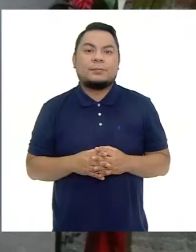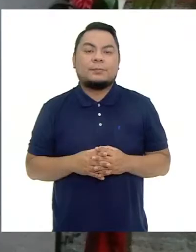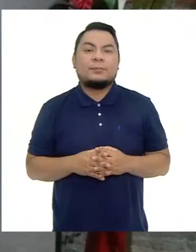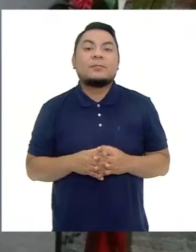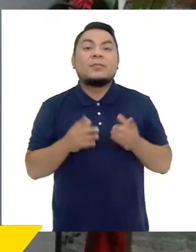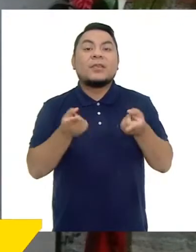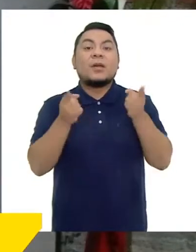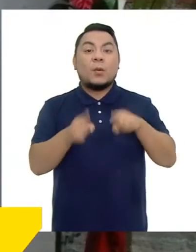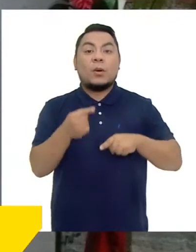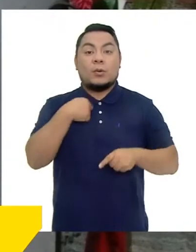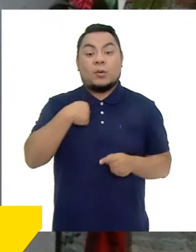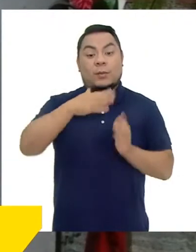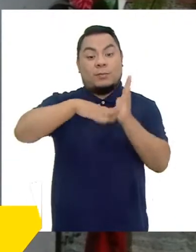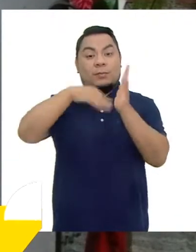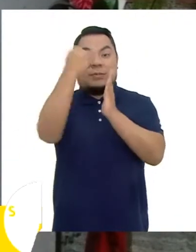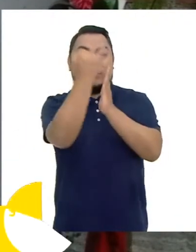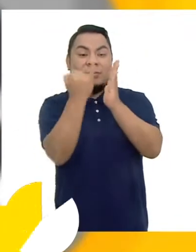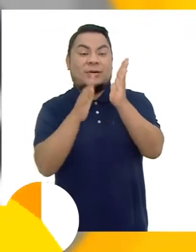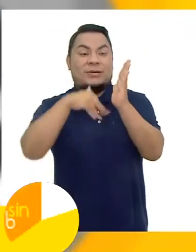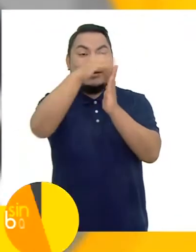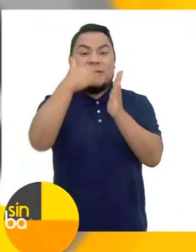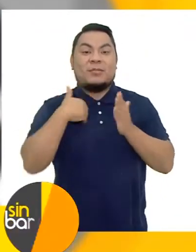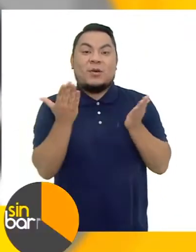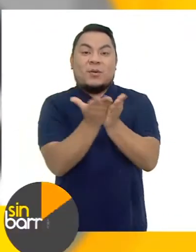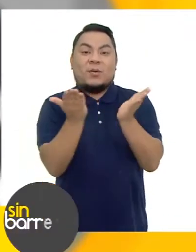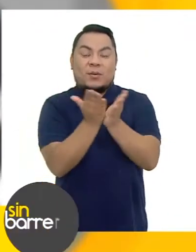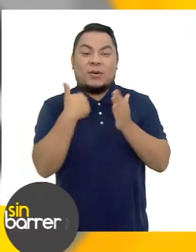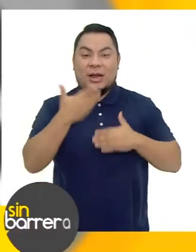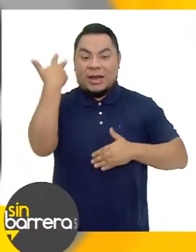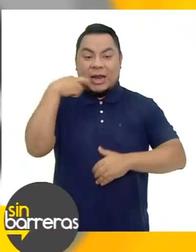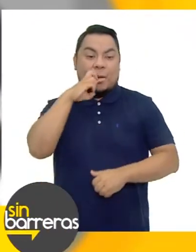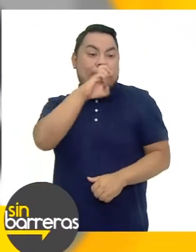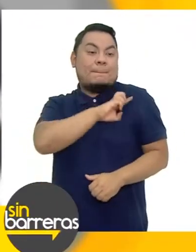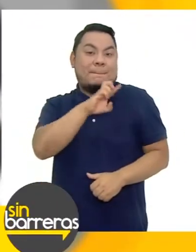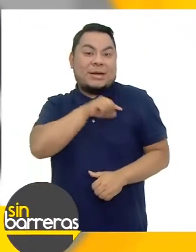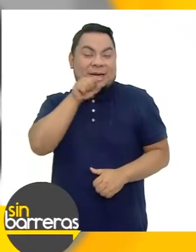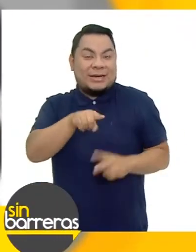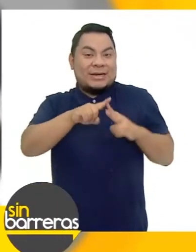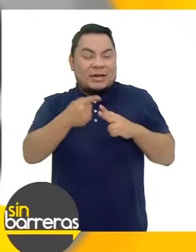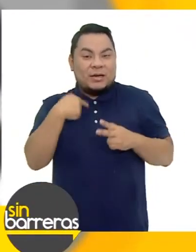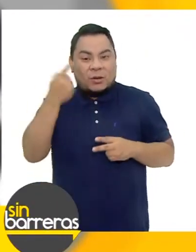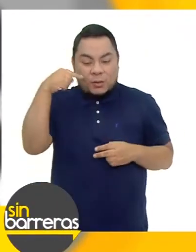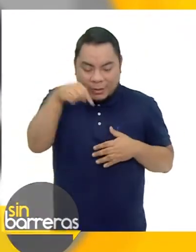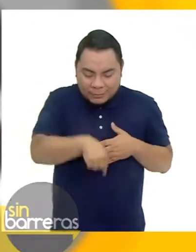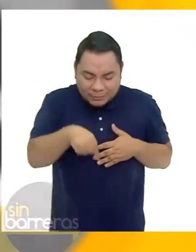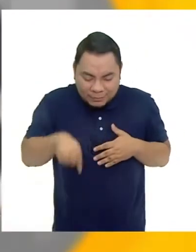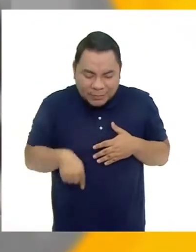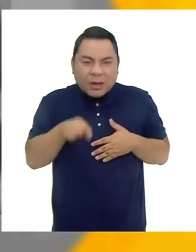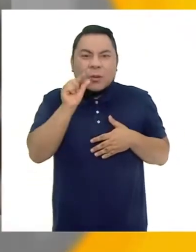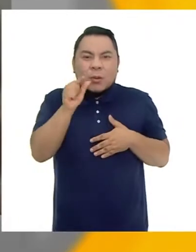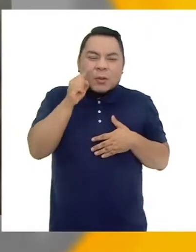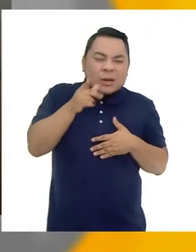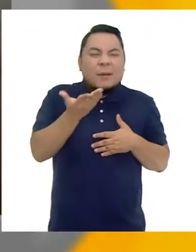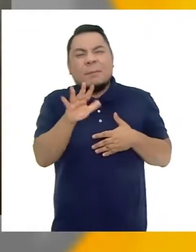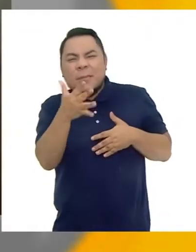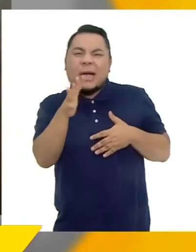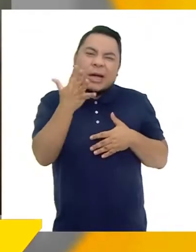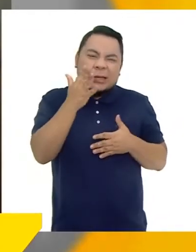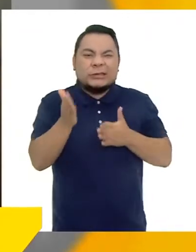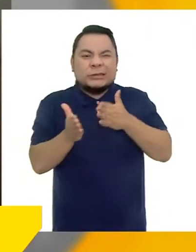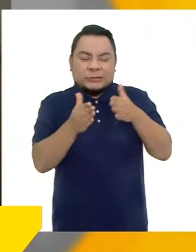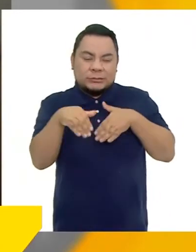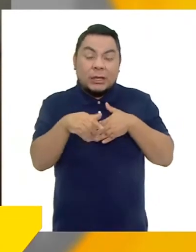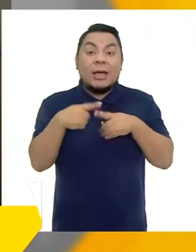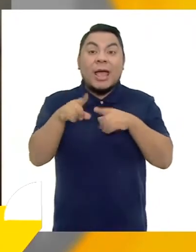Cuando yo pintaba en el colegio, desde primaria dominaba los pies, pero no sabía la técnica. Gracias a la